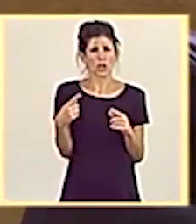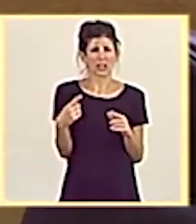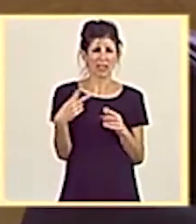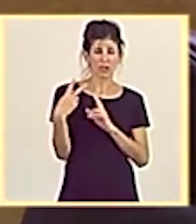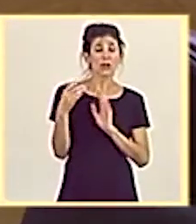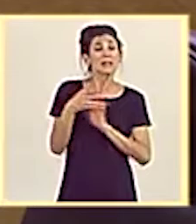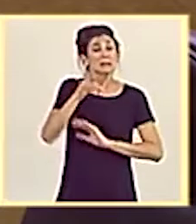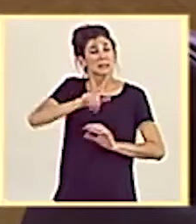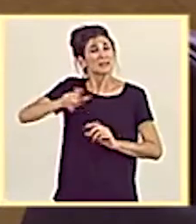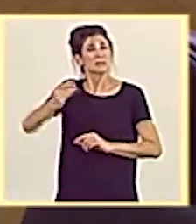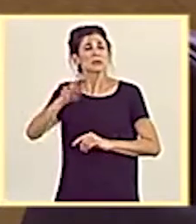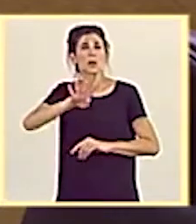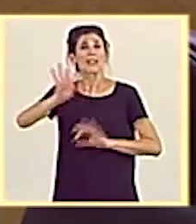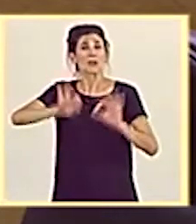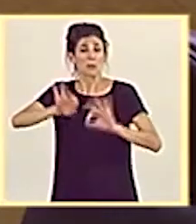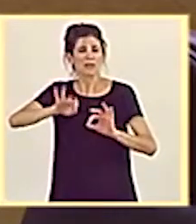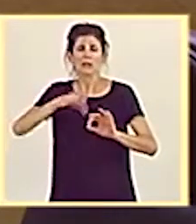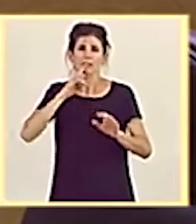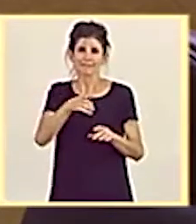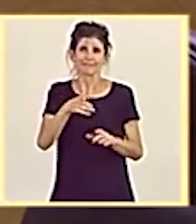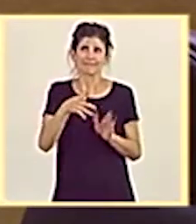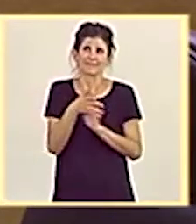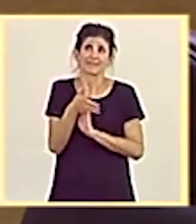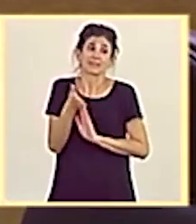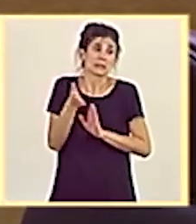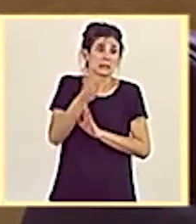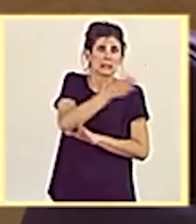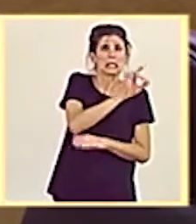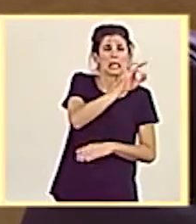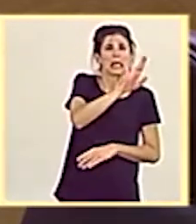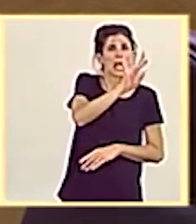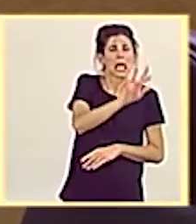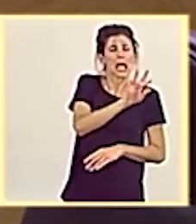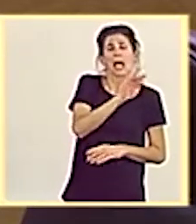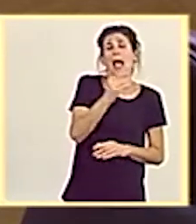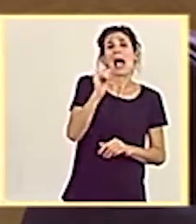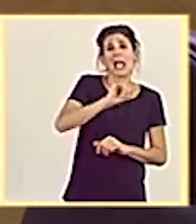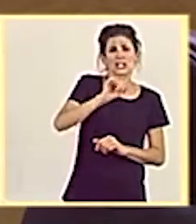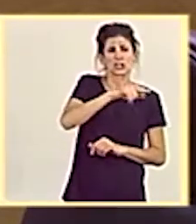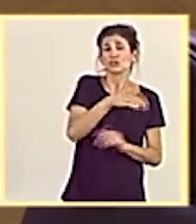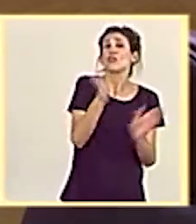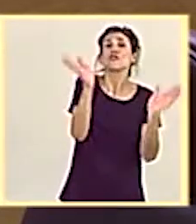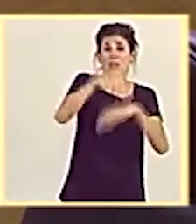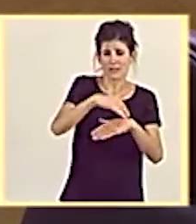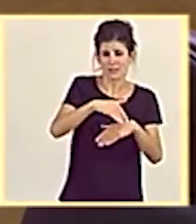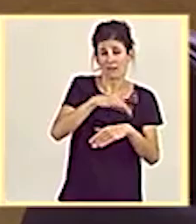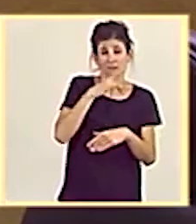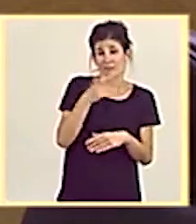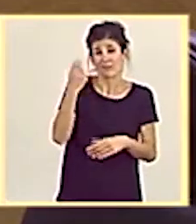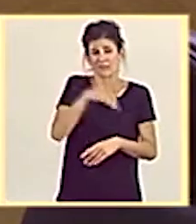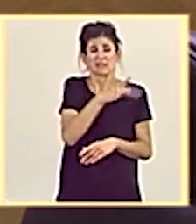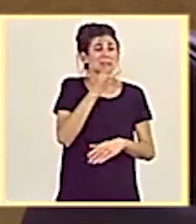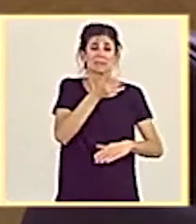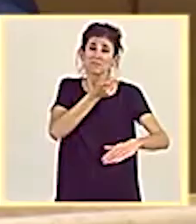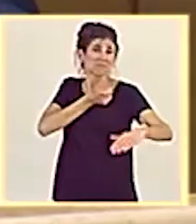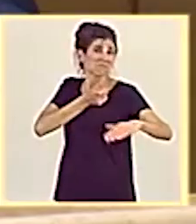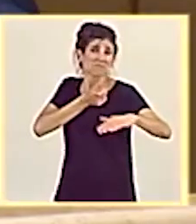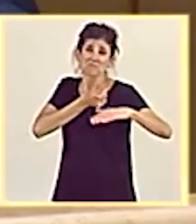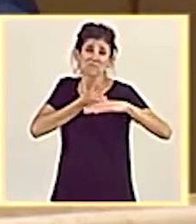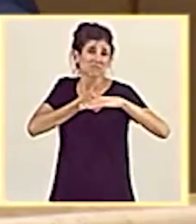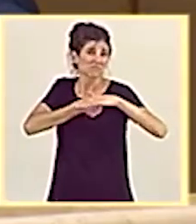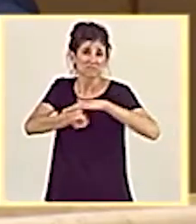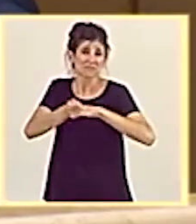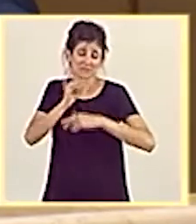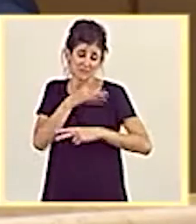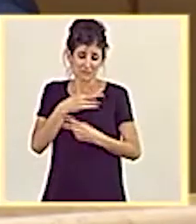este 45% al día de hoy no la tenían hace 15 años ni era necesario. Así que ni solicitaron una revaluación de su